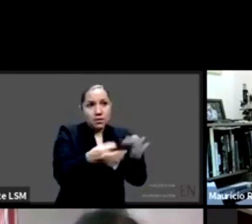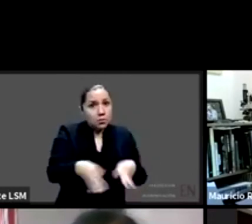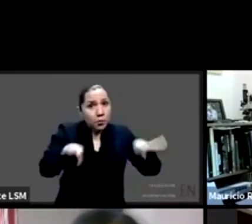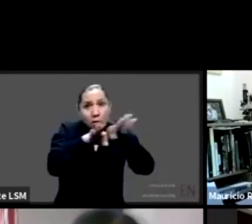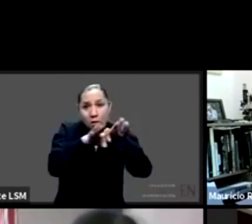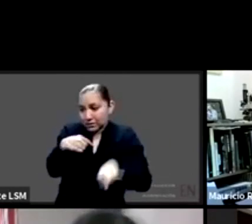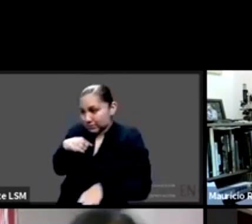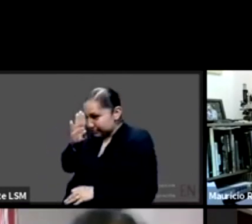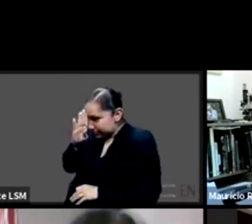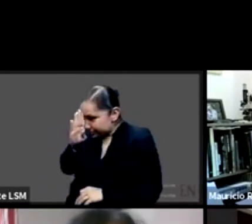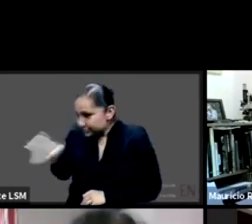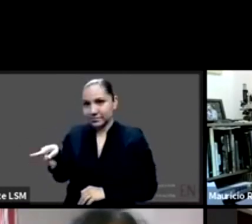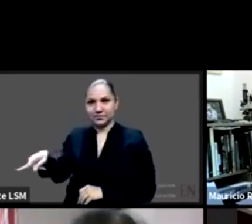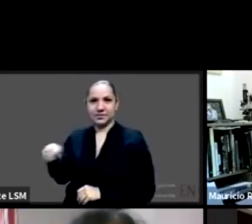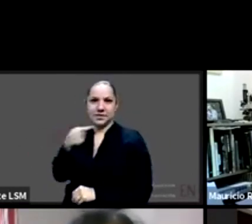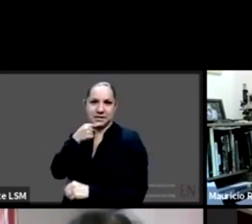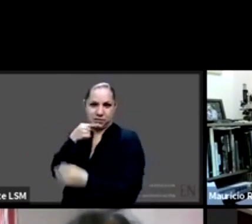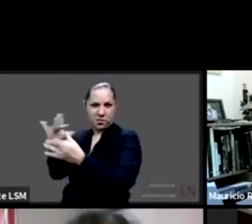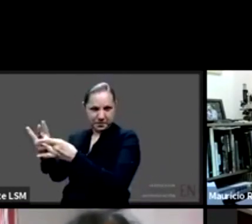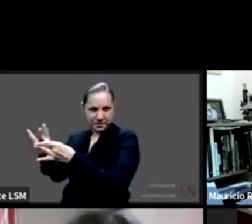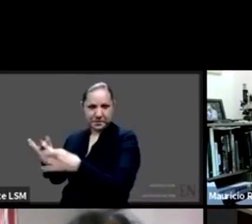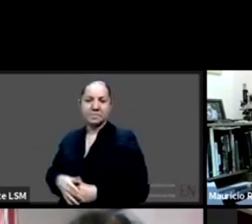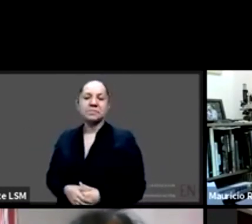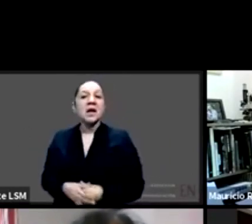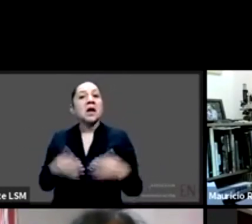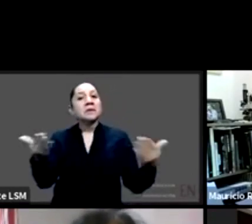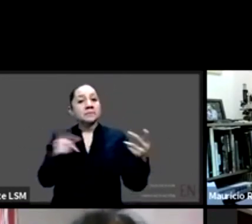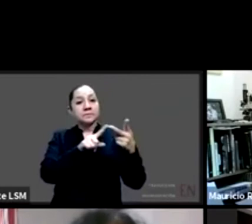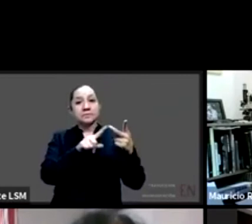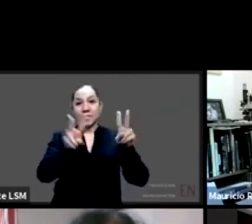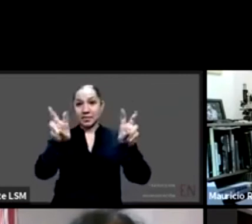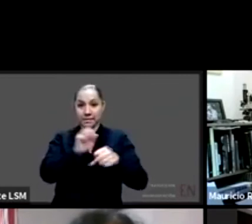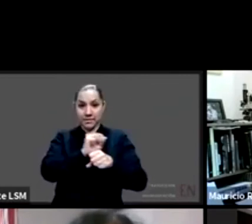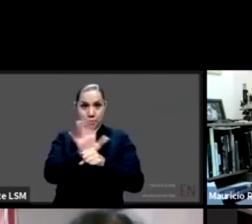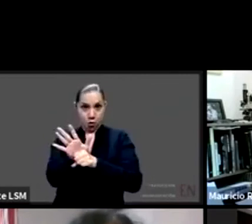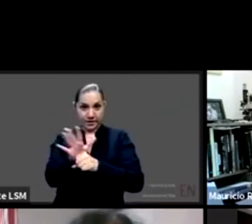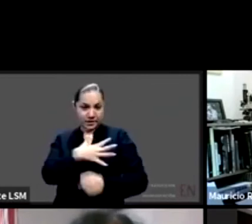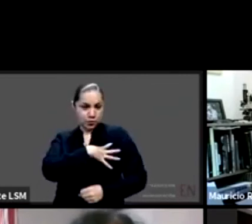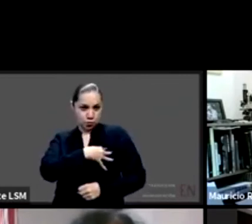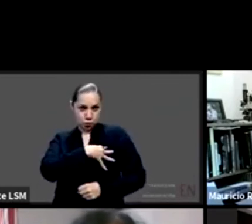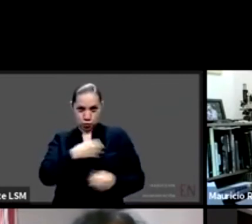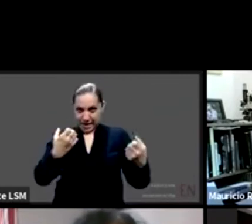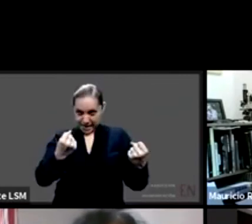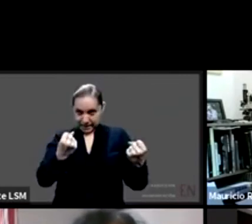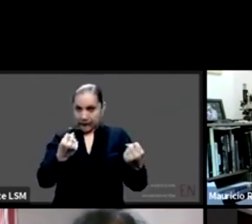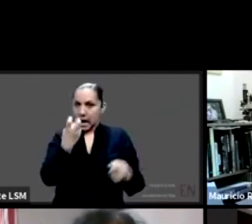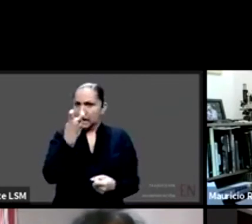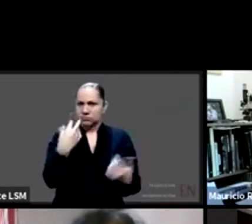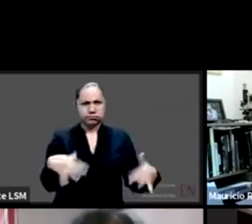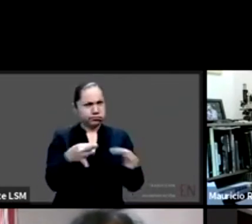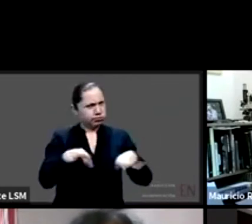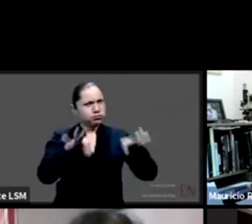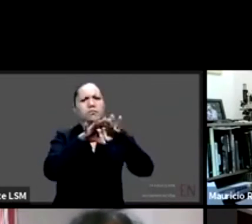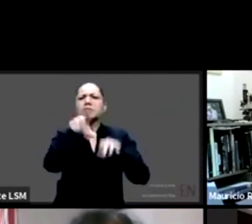y COVID tenemos información valiosísima en el sitio coronavirus.gov.mx métanse úsenlo